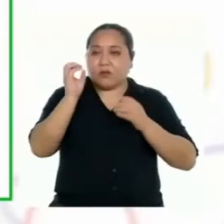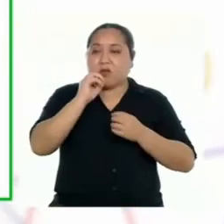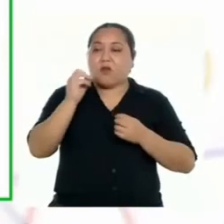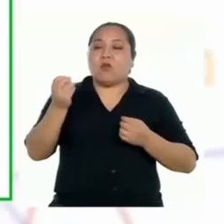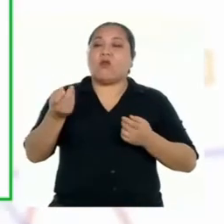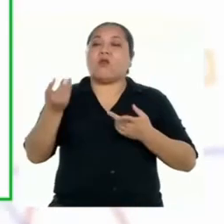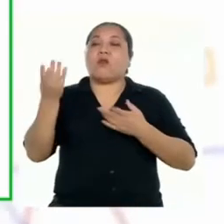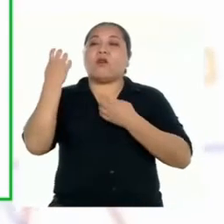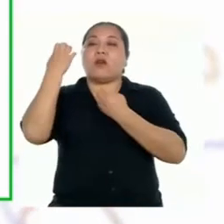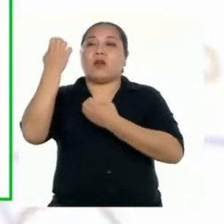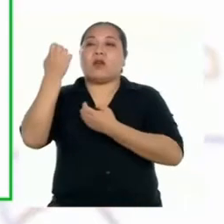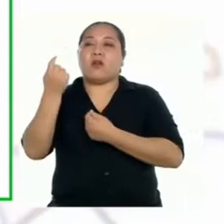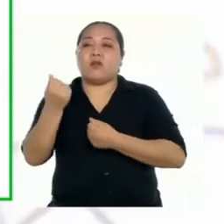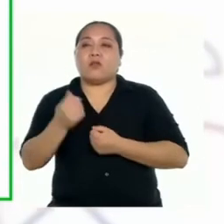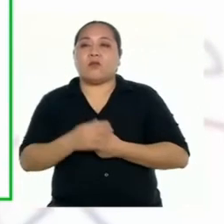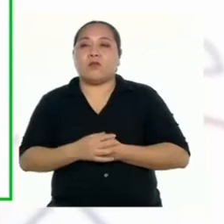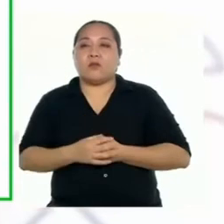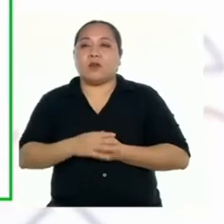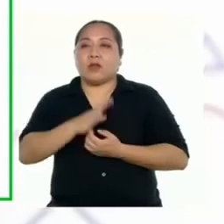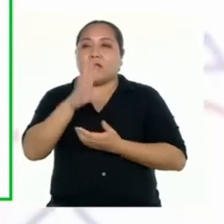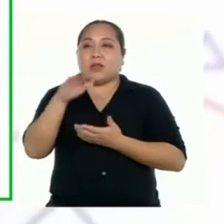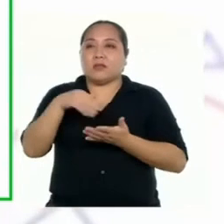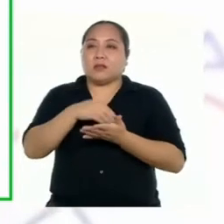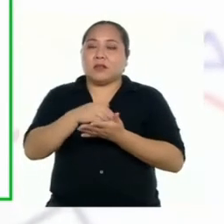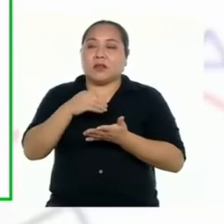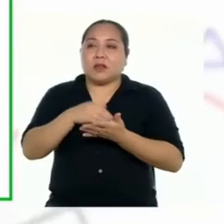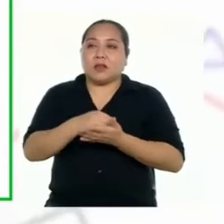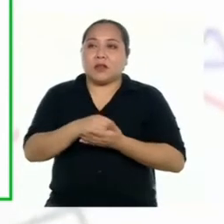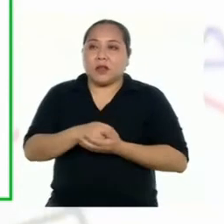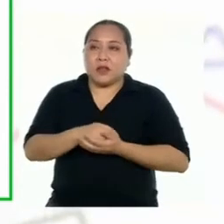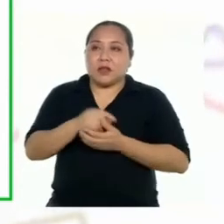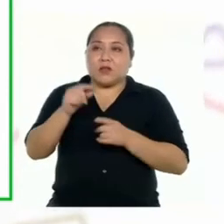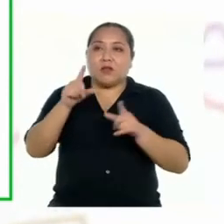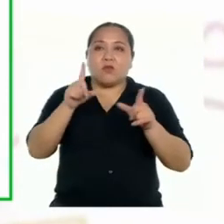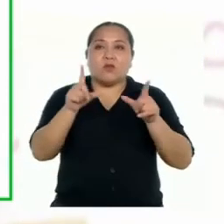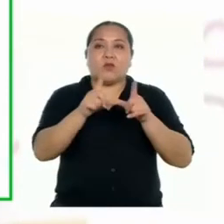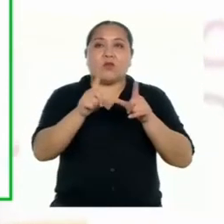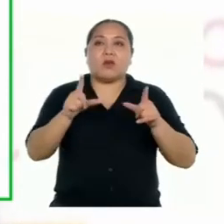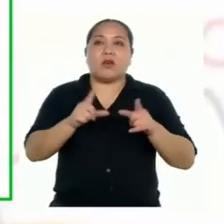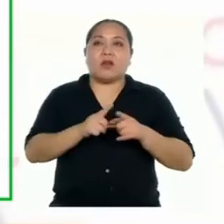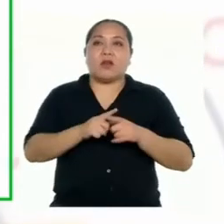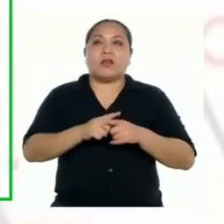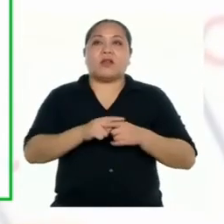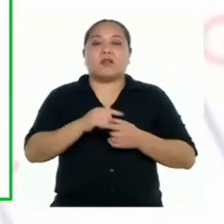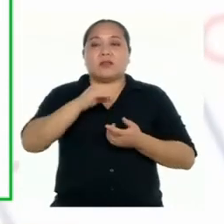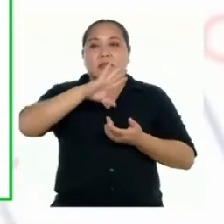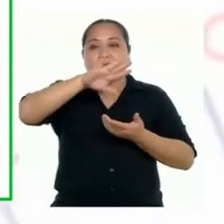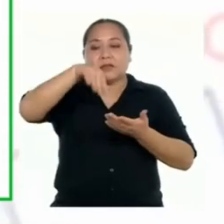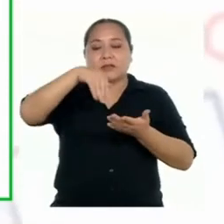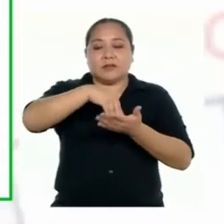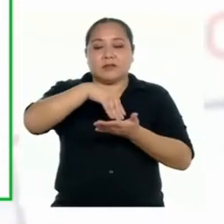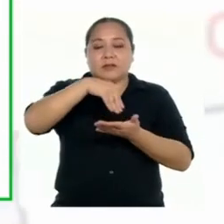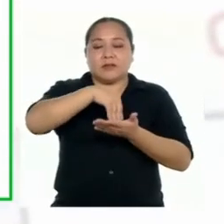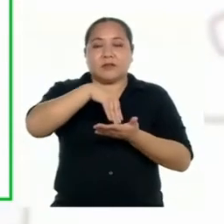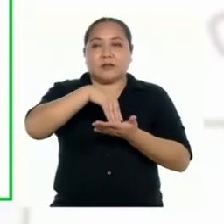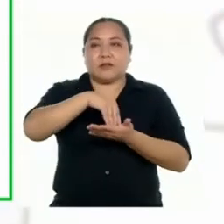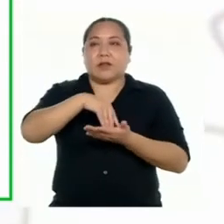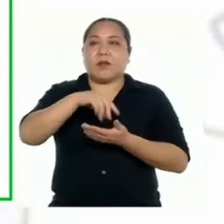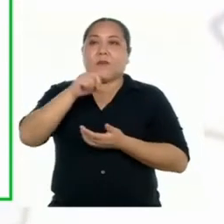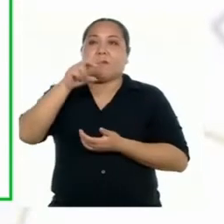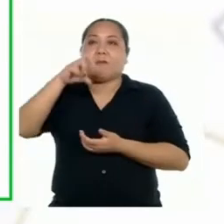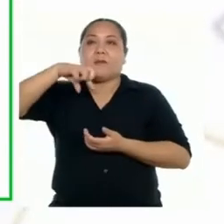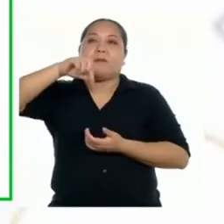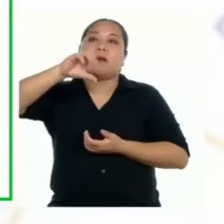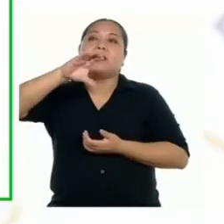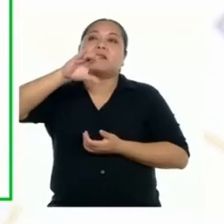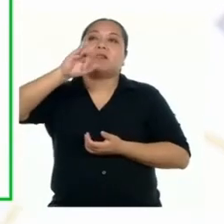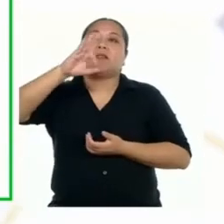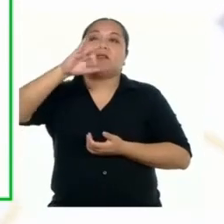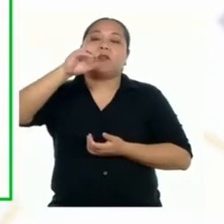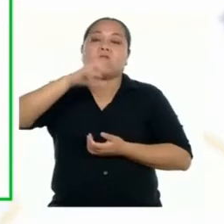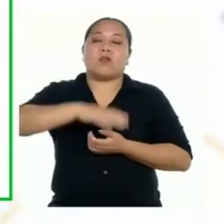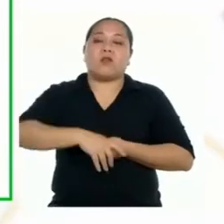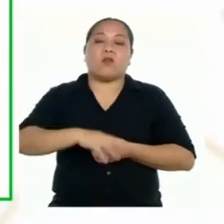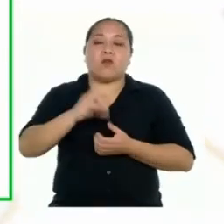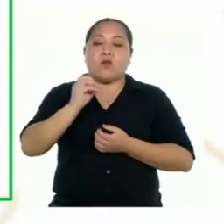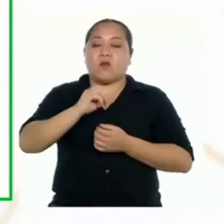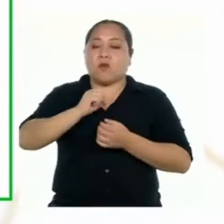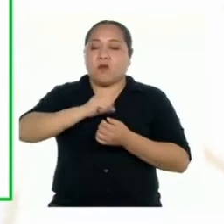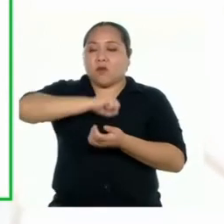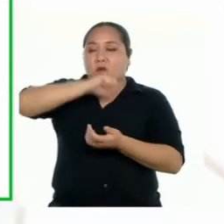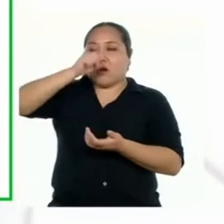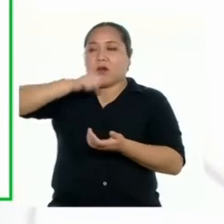La centralidad. En las cuencas ubicadas en la región hidrográfica del Pacífico o vertiente occidental de los Andes,